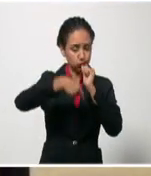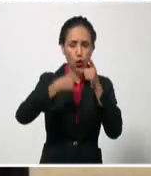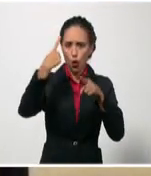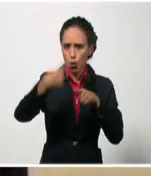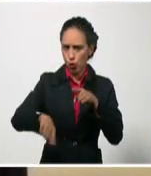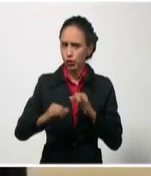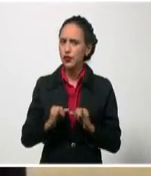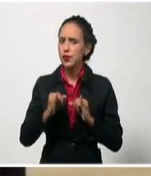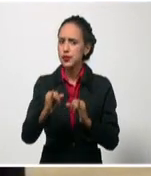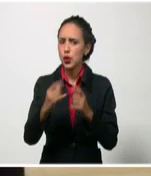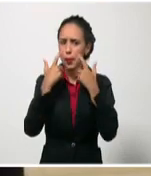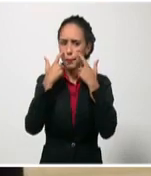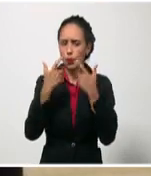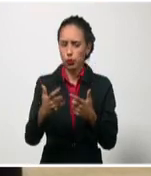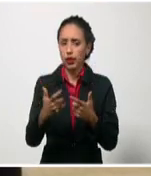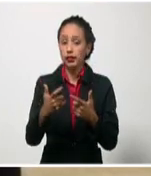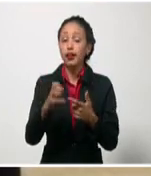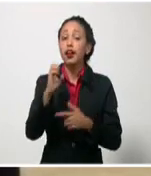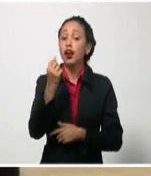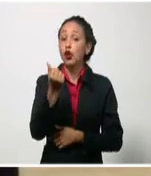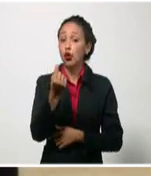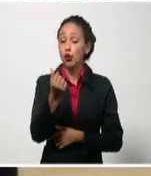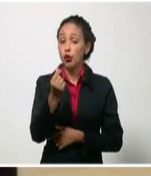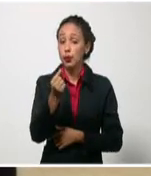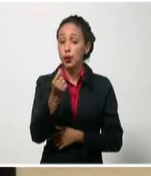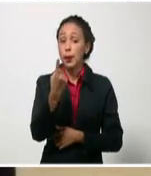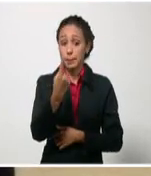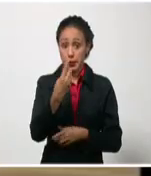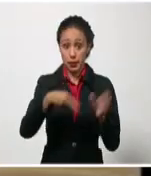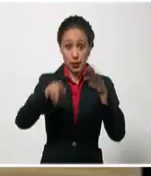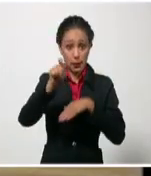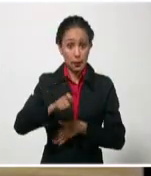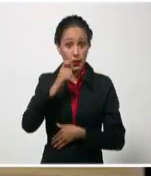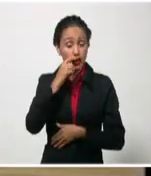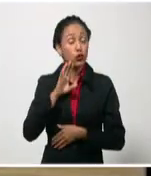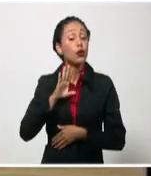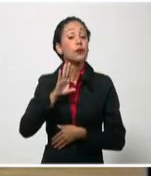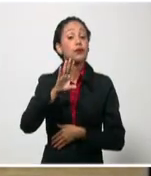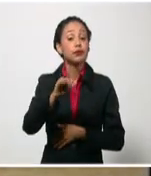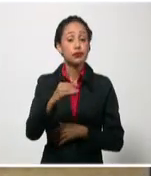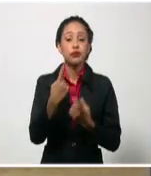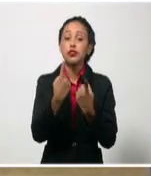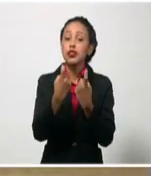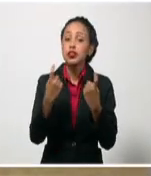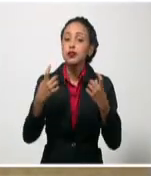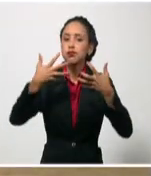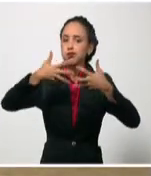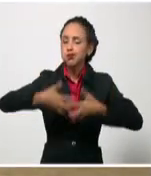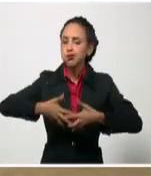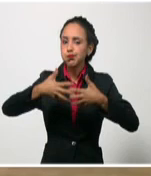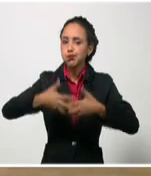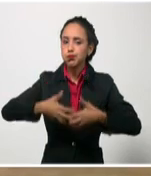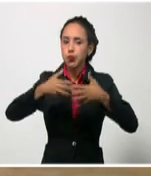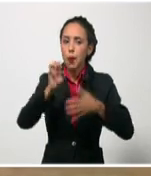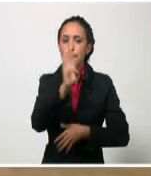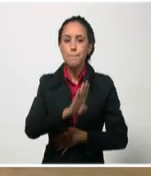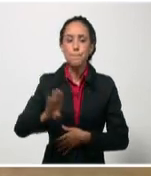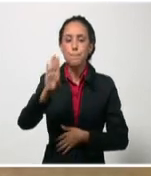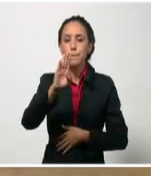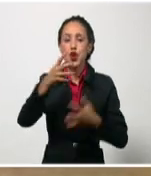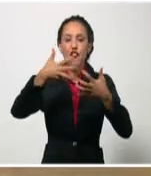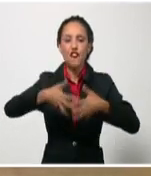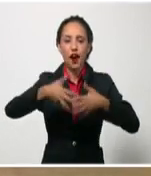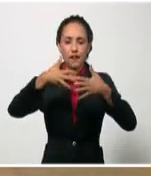de interés socioeconómico, el primer ministro, Manuel Marrero Cruz, alertó que es necesaria la producción de las biofábricas a toda